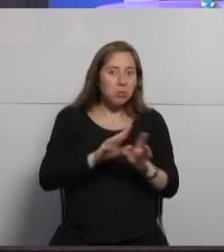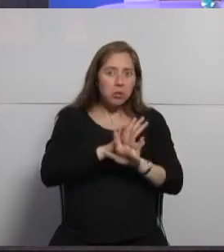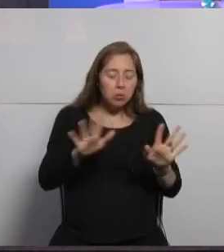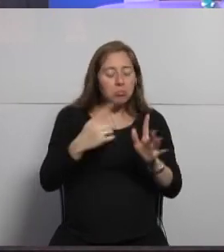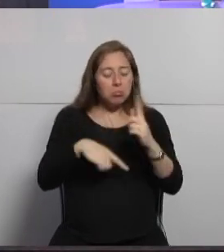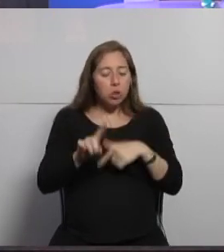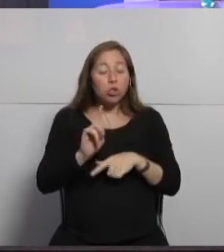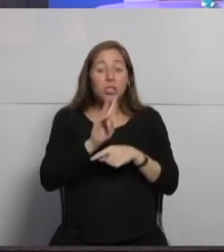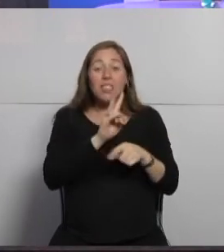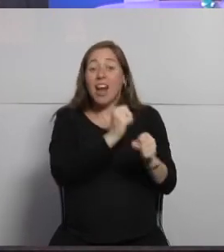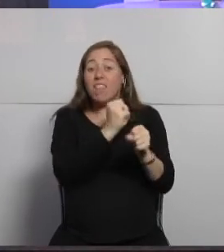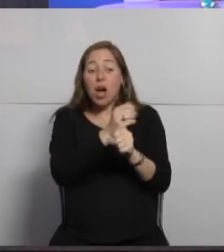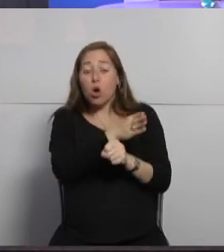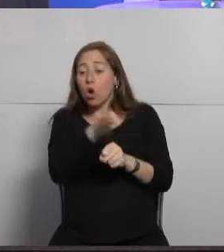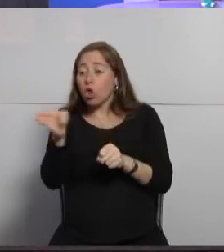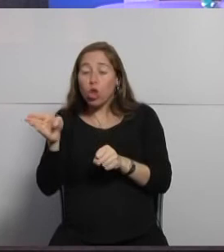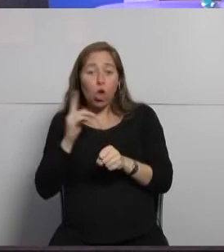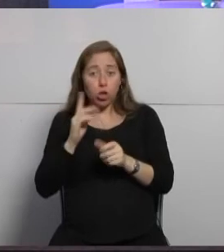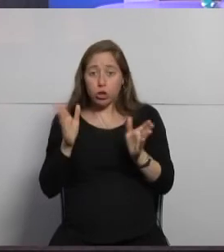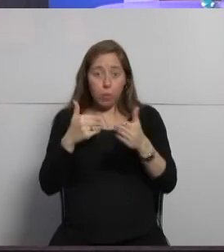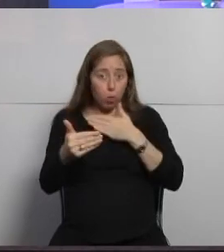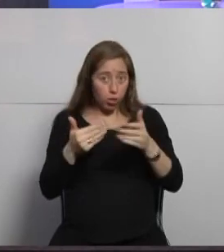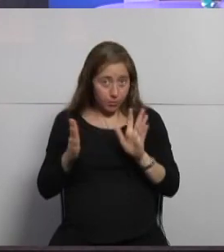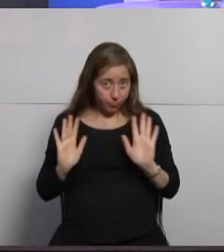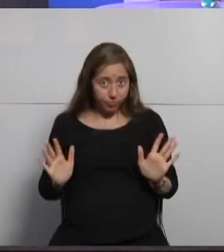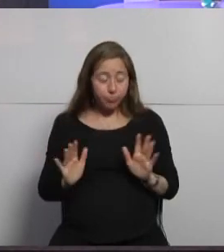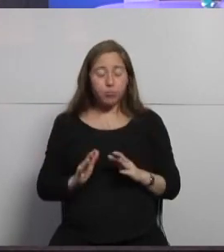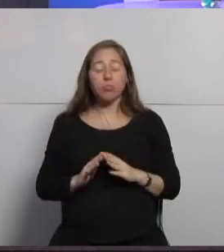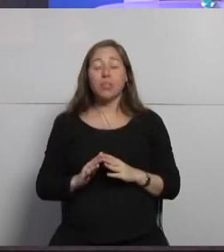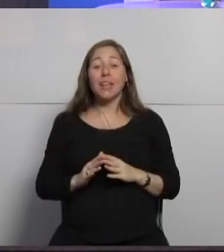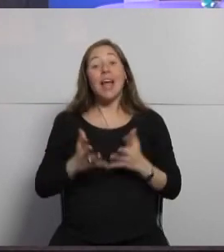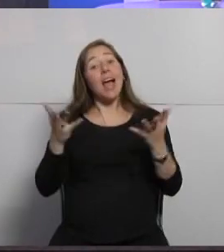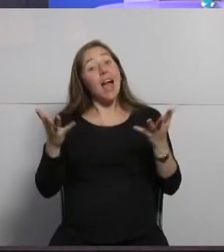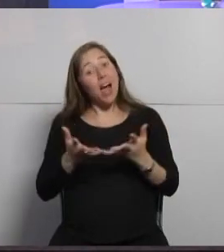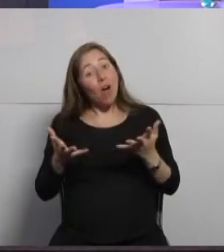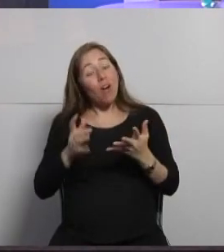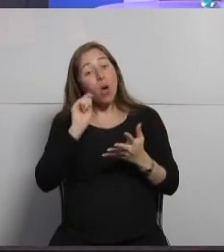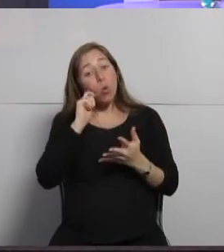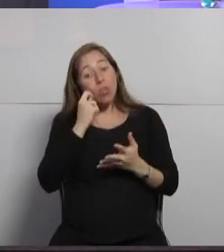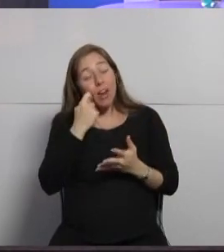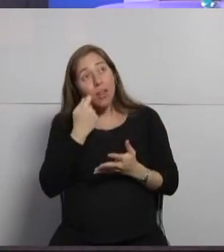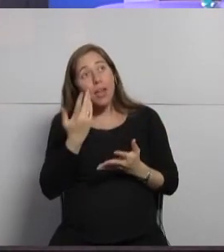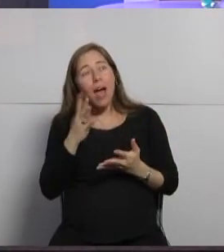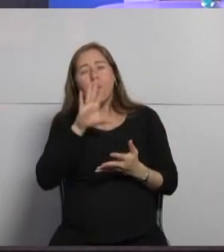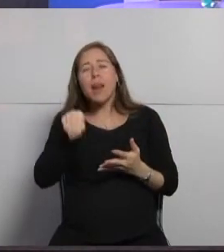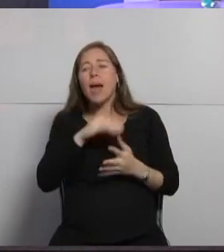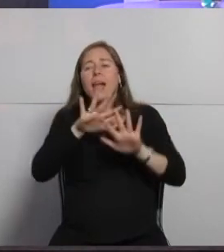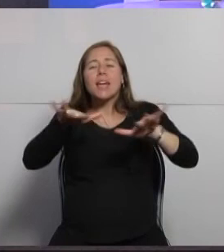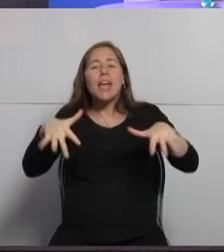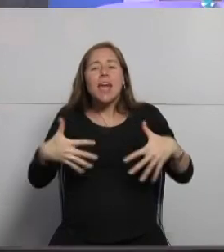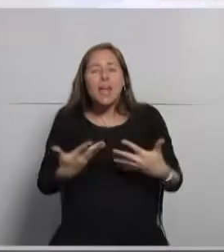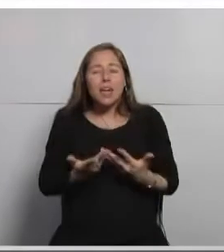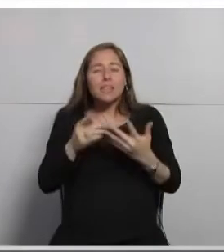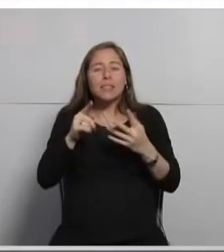tiene que tener toda esta plataforma y ahora me gustaría hablar un poco sobre lo que es un API Management que es